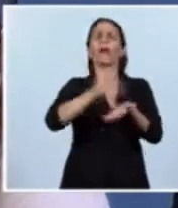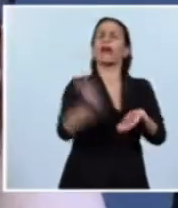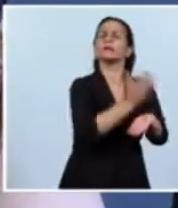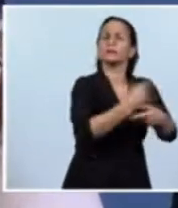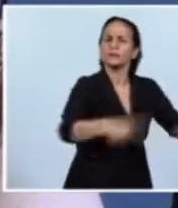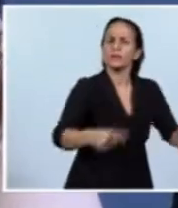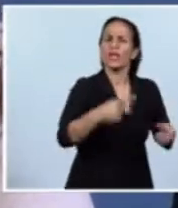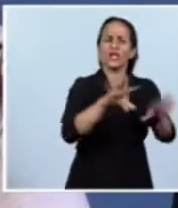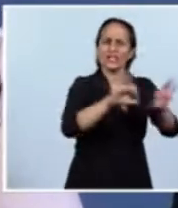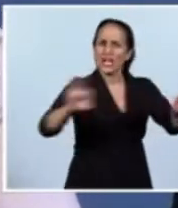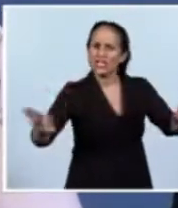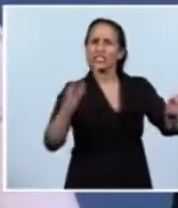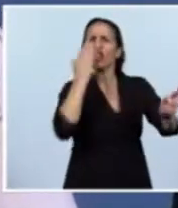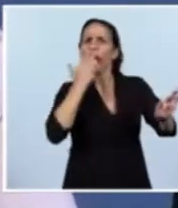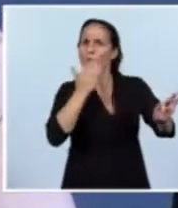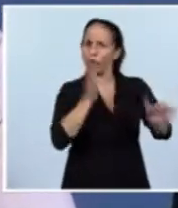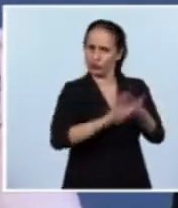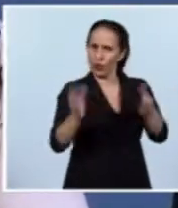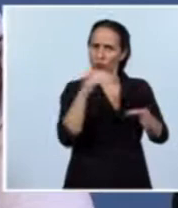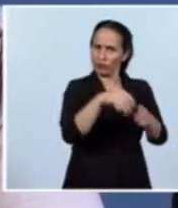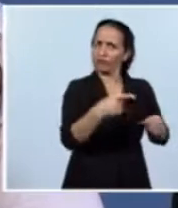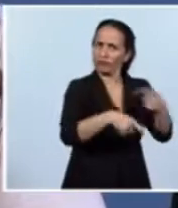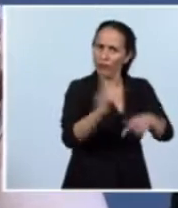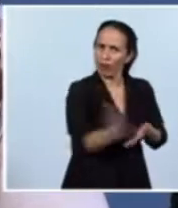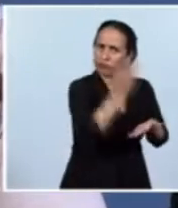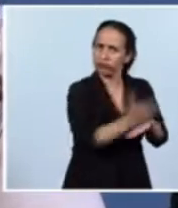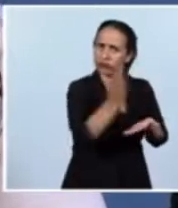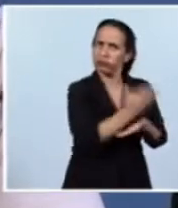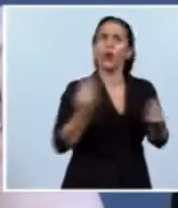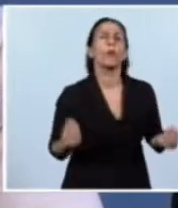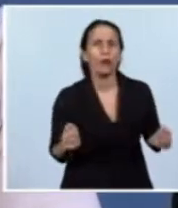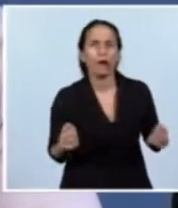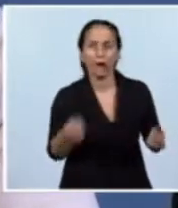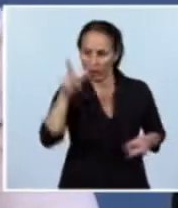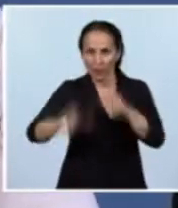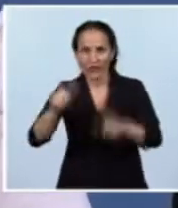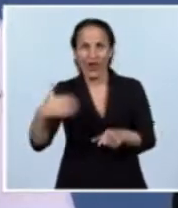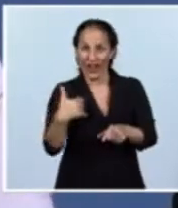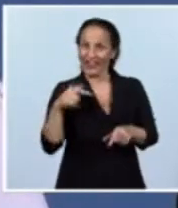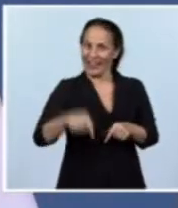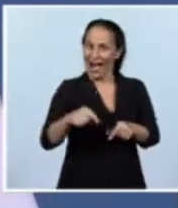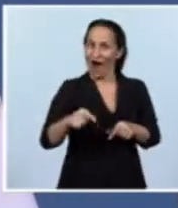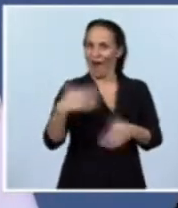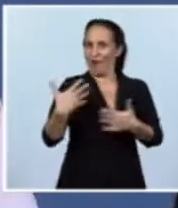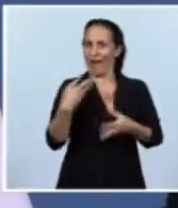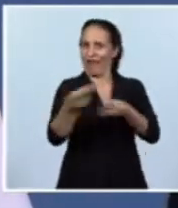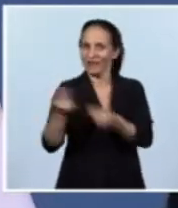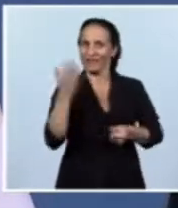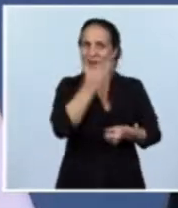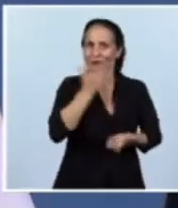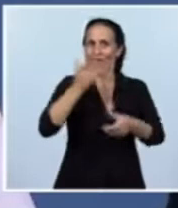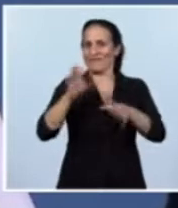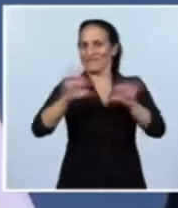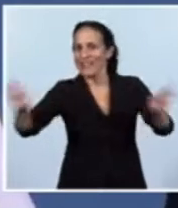salchichas y jamón. ¿Saben por qué? Porque hay más argentinos que comen salchicha y jamón, señores. Es